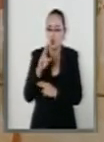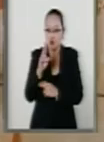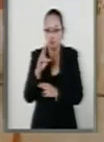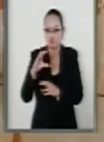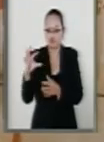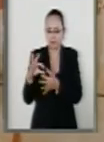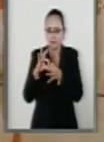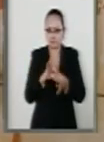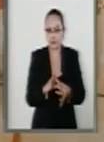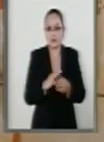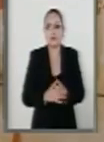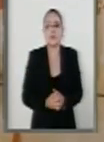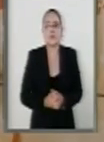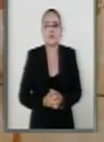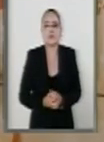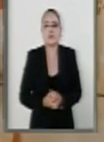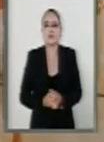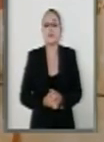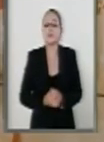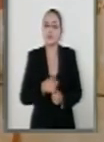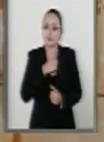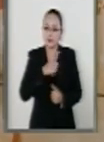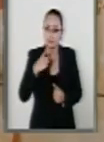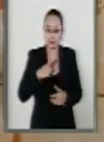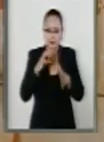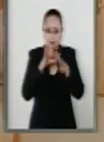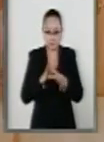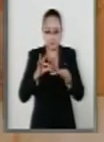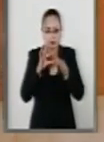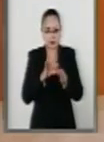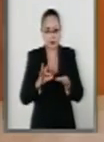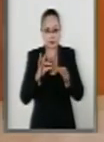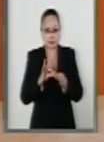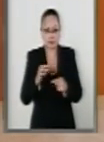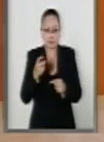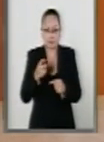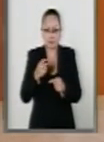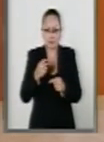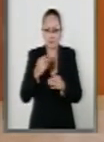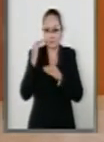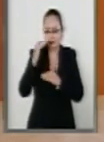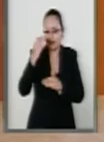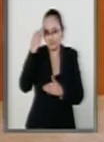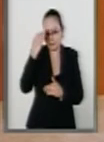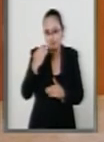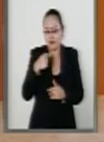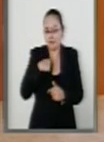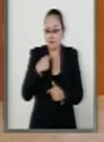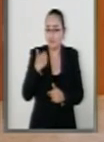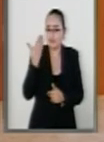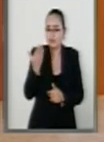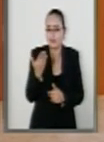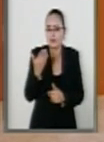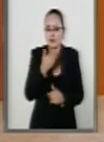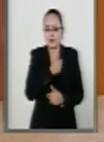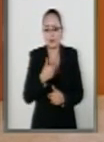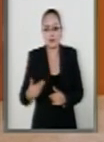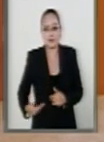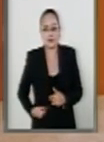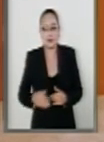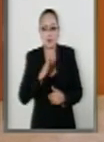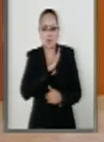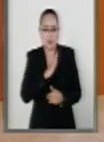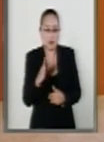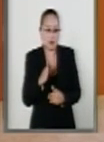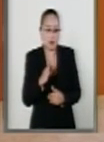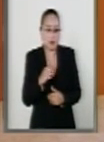tengo que referir finalmente por obviedad del tiempo y le voy a pedir al señor presidente que pueda